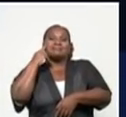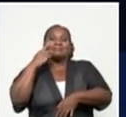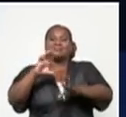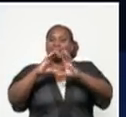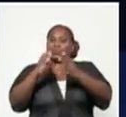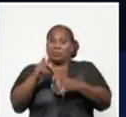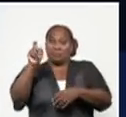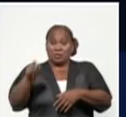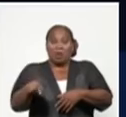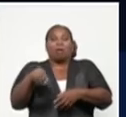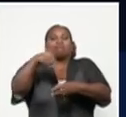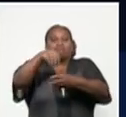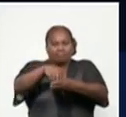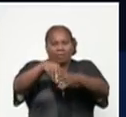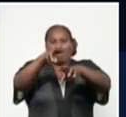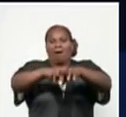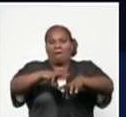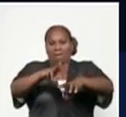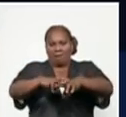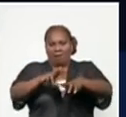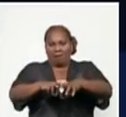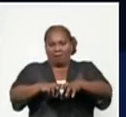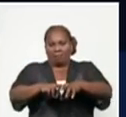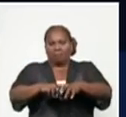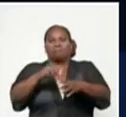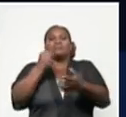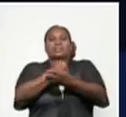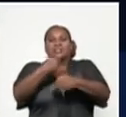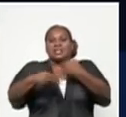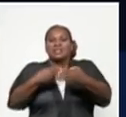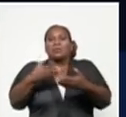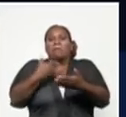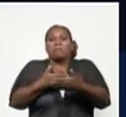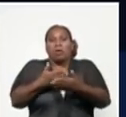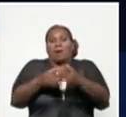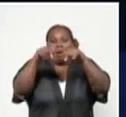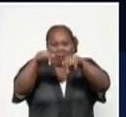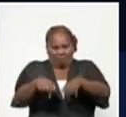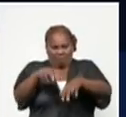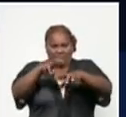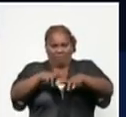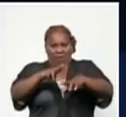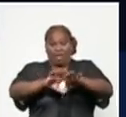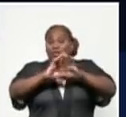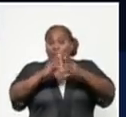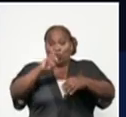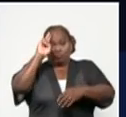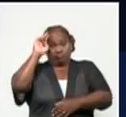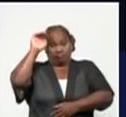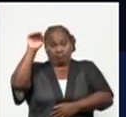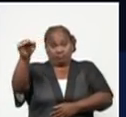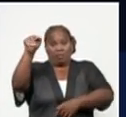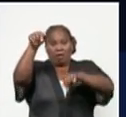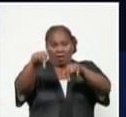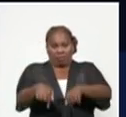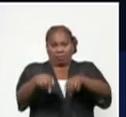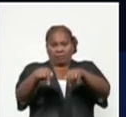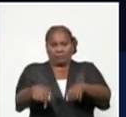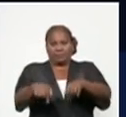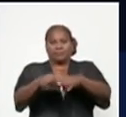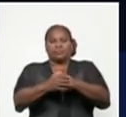aquí en La Habana, todos se diagnosticaron aquí en el estudio que se hace, y todos ingresan como confirmado en